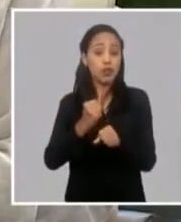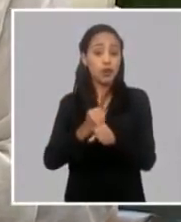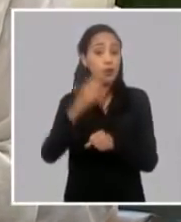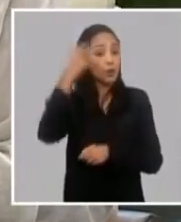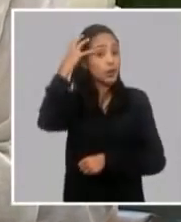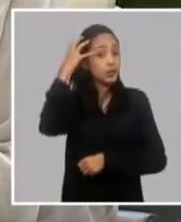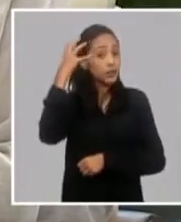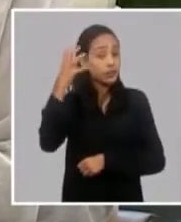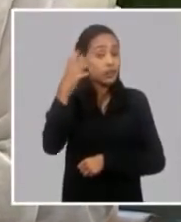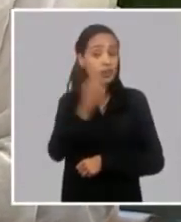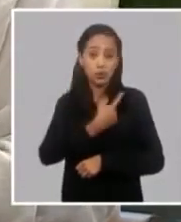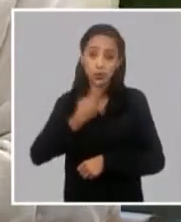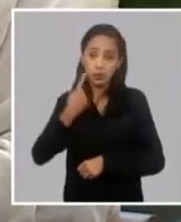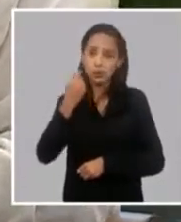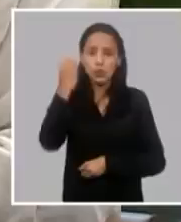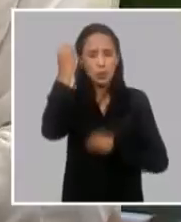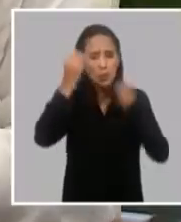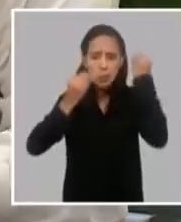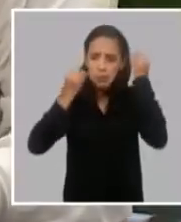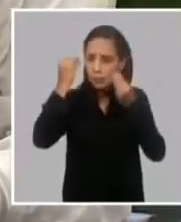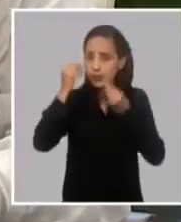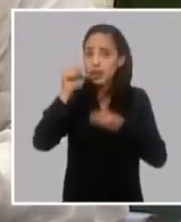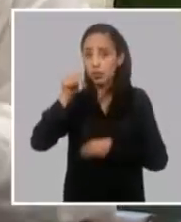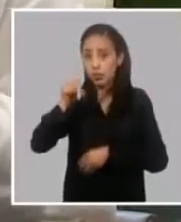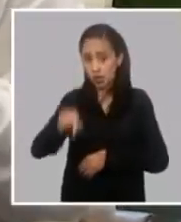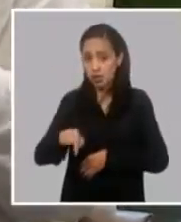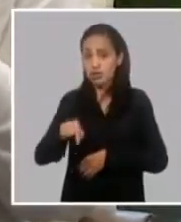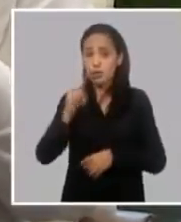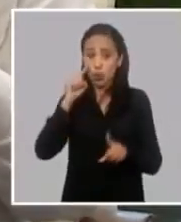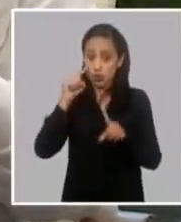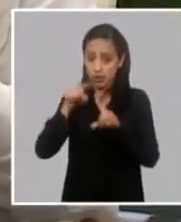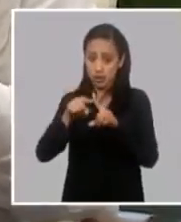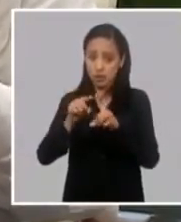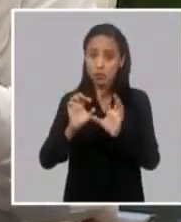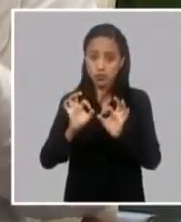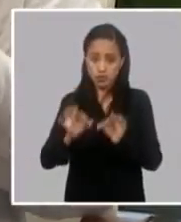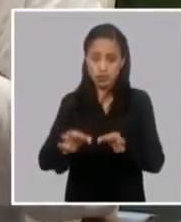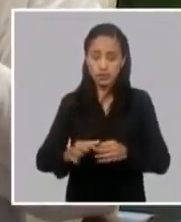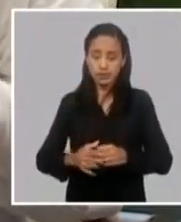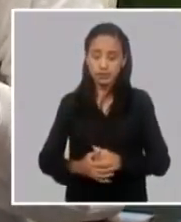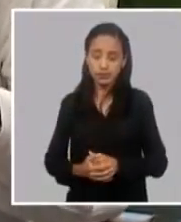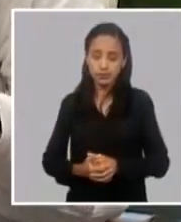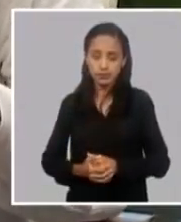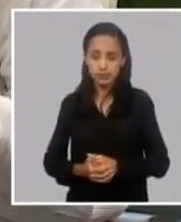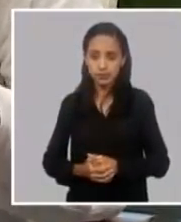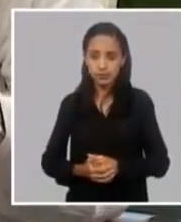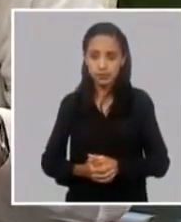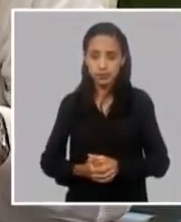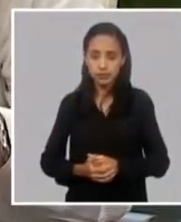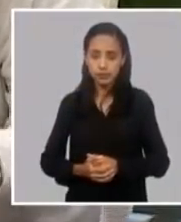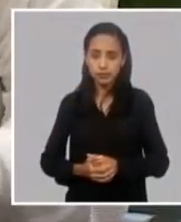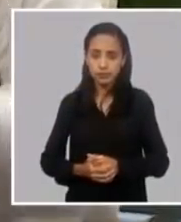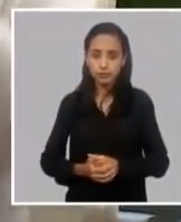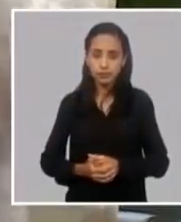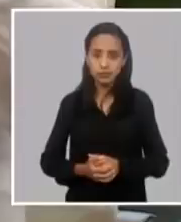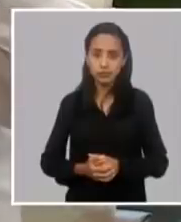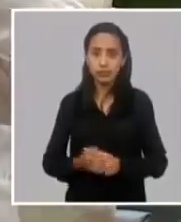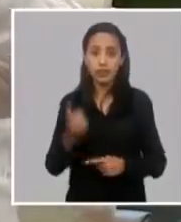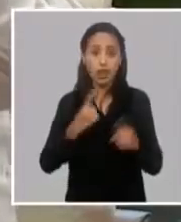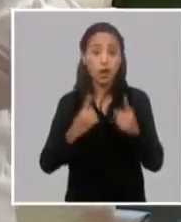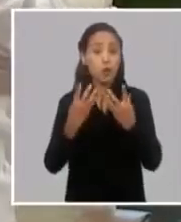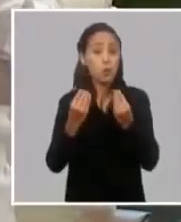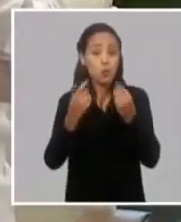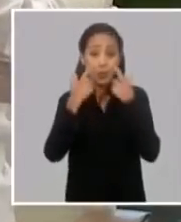concibiendo bajo esas premisas entonces una cuestión muy importante al